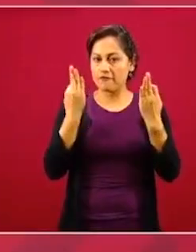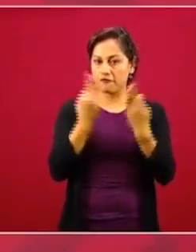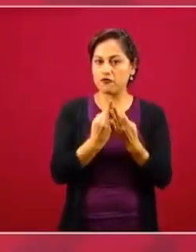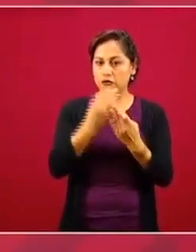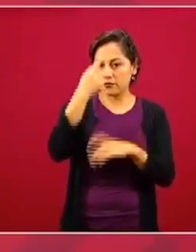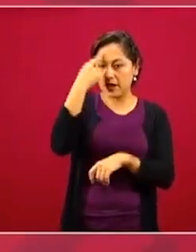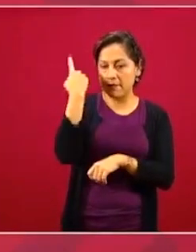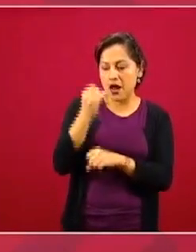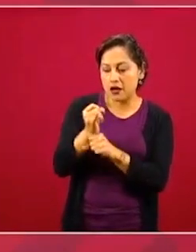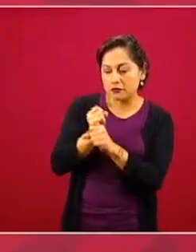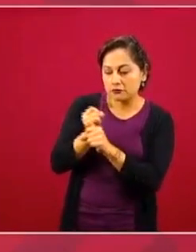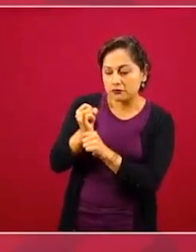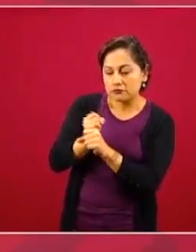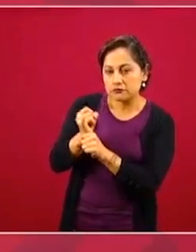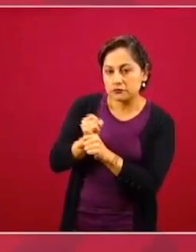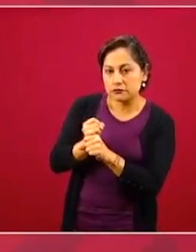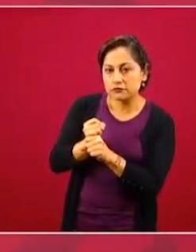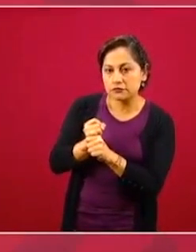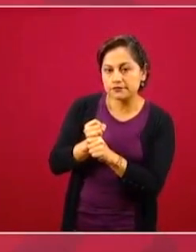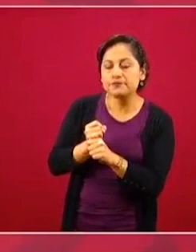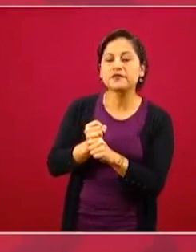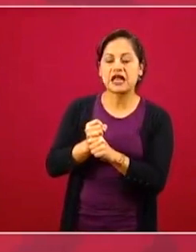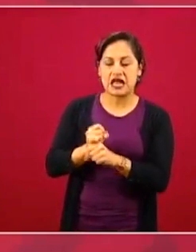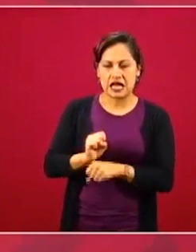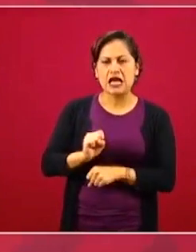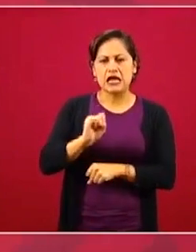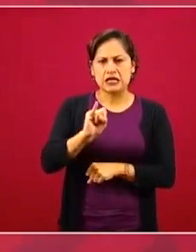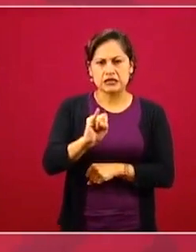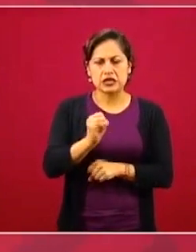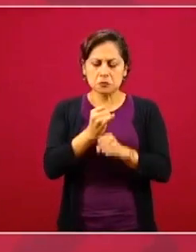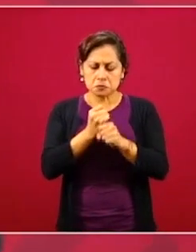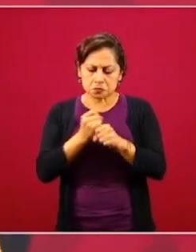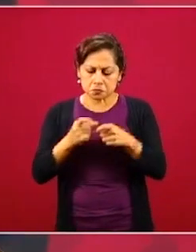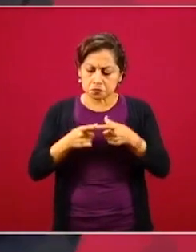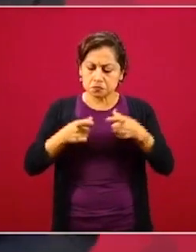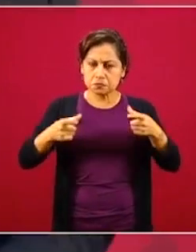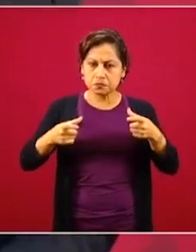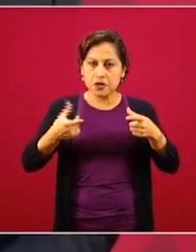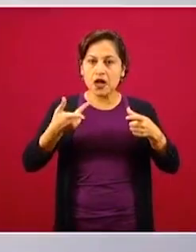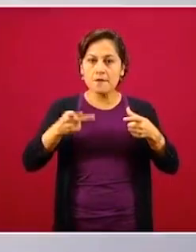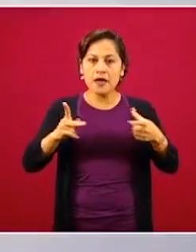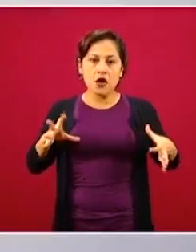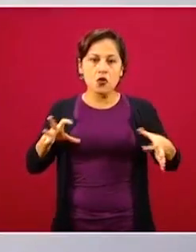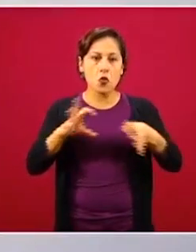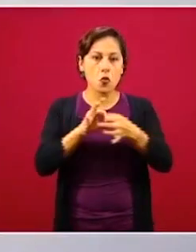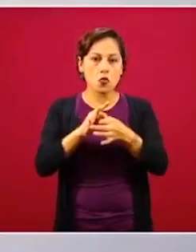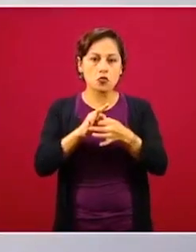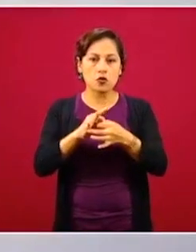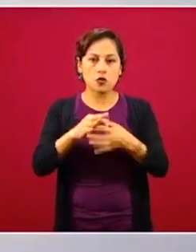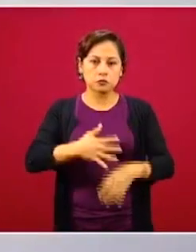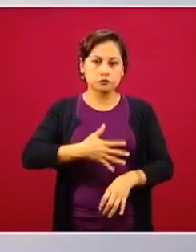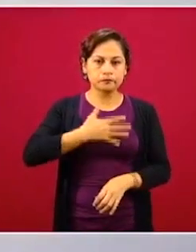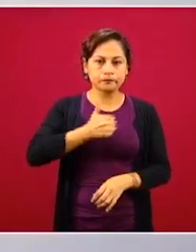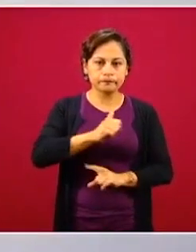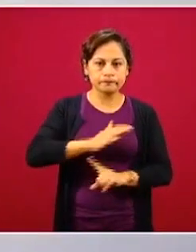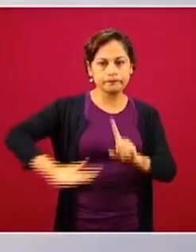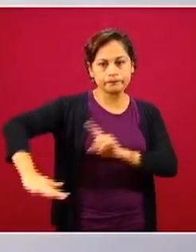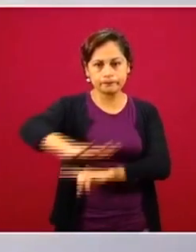crecimiento, pero también bienestar, también